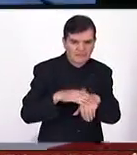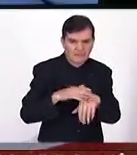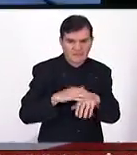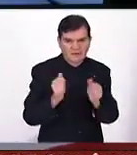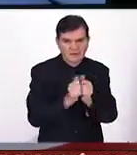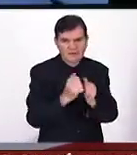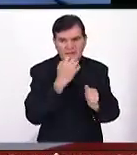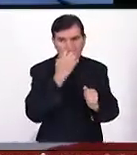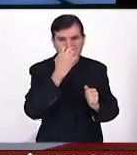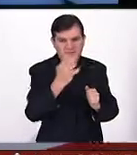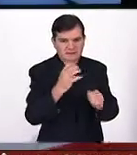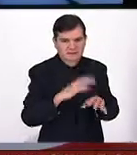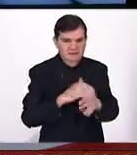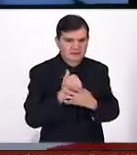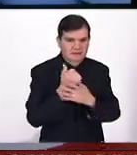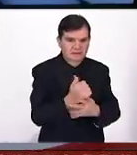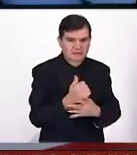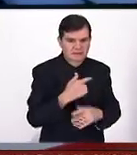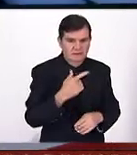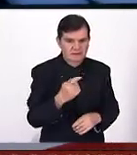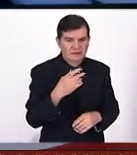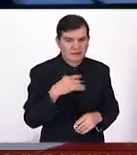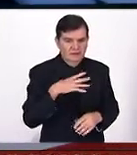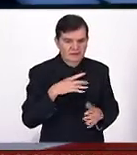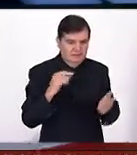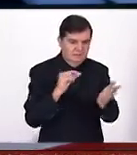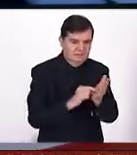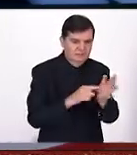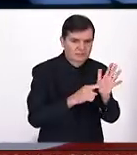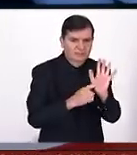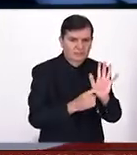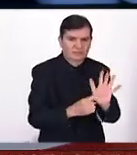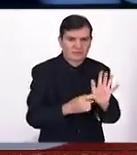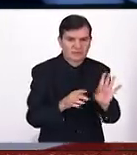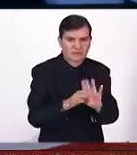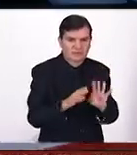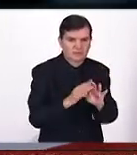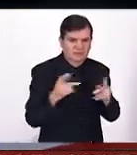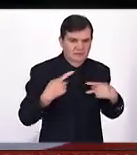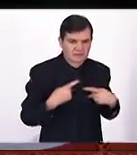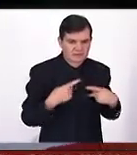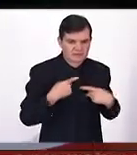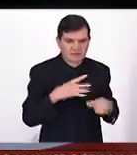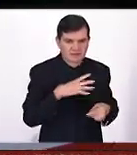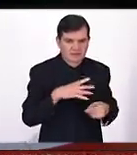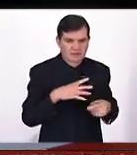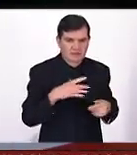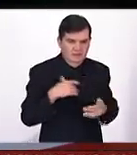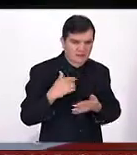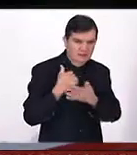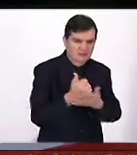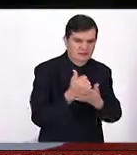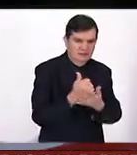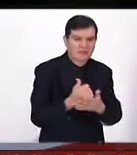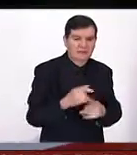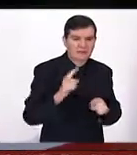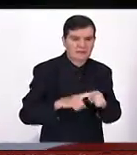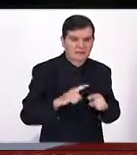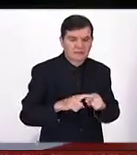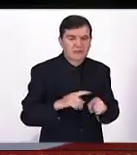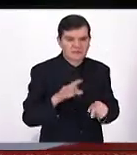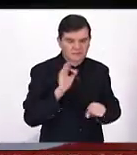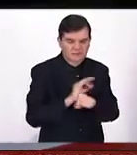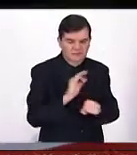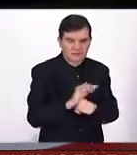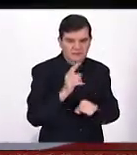auxilio, que la gente no se dé cuenta que ellos tienen el punto negro y solo lo hagan las personas que pueden prestarle ayuda. Y bueno, también